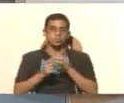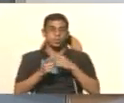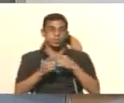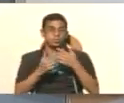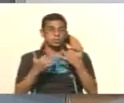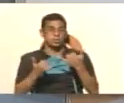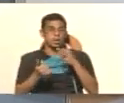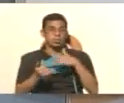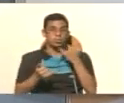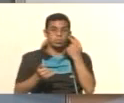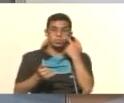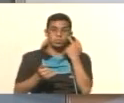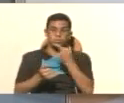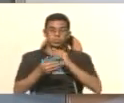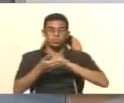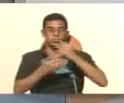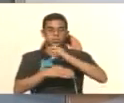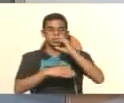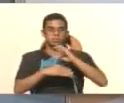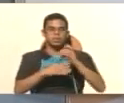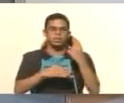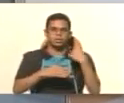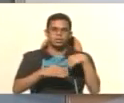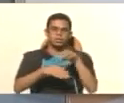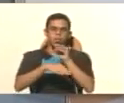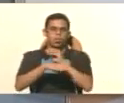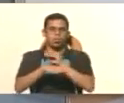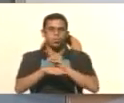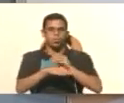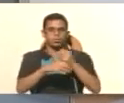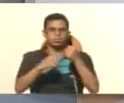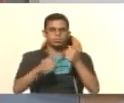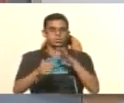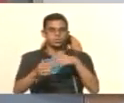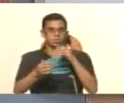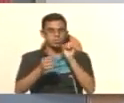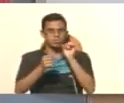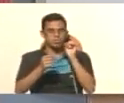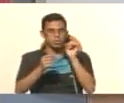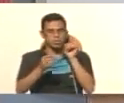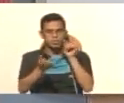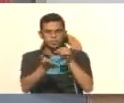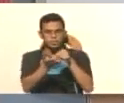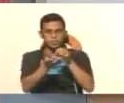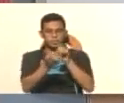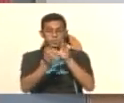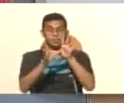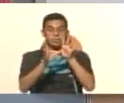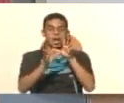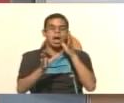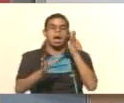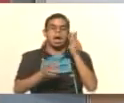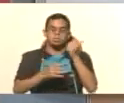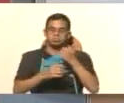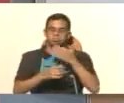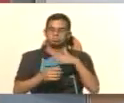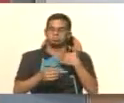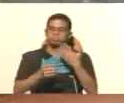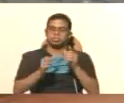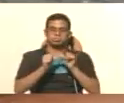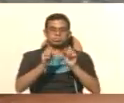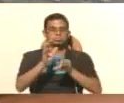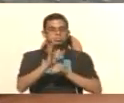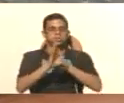nuestro equipo ya tiene un mantenimiento preventivo, enciende correctamente y podemos seguir desarrollando nuestras actividades